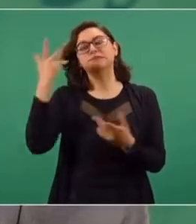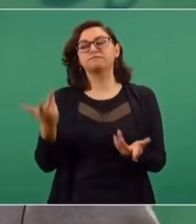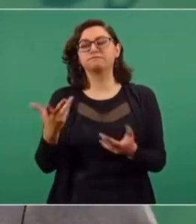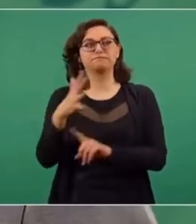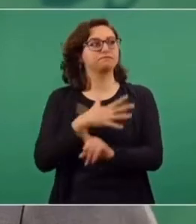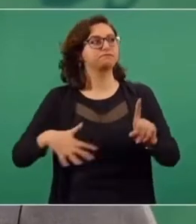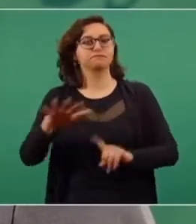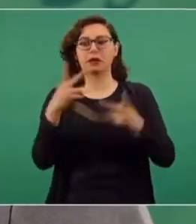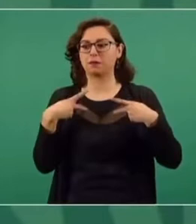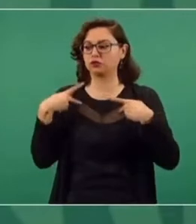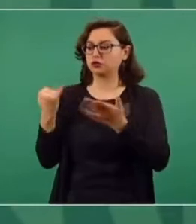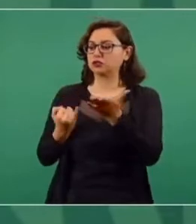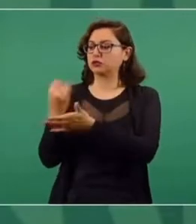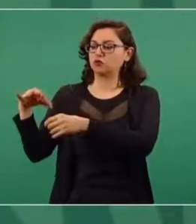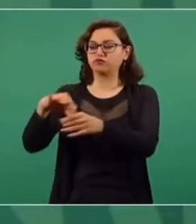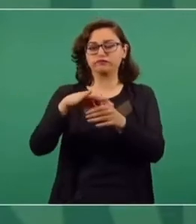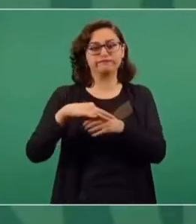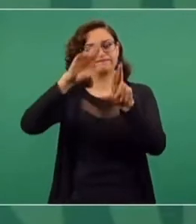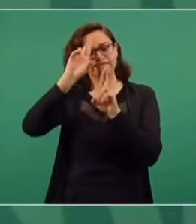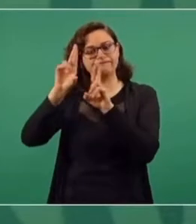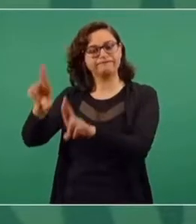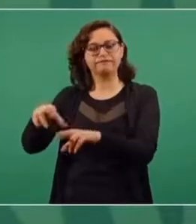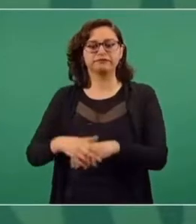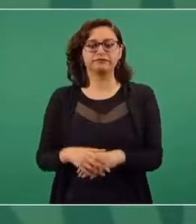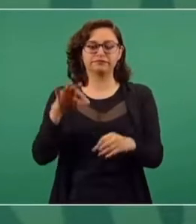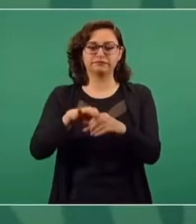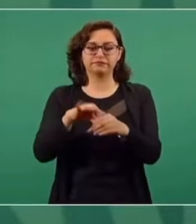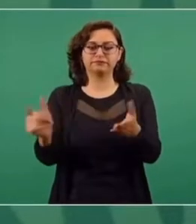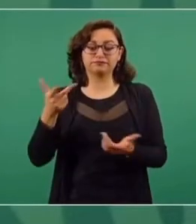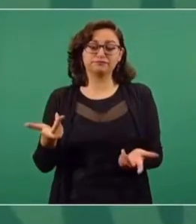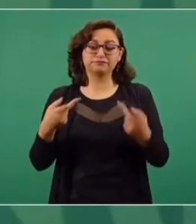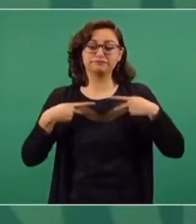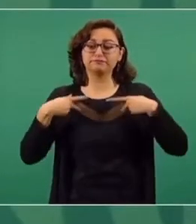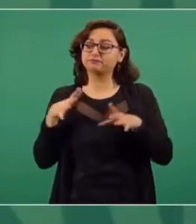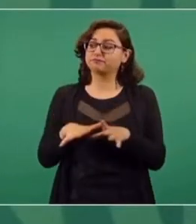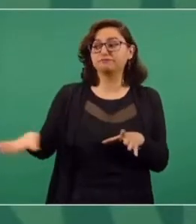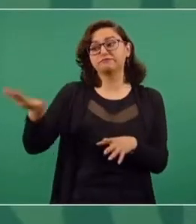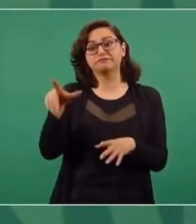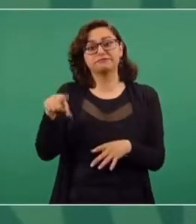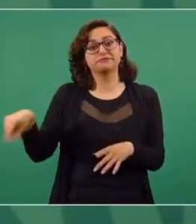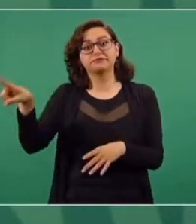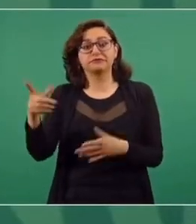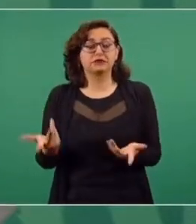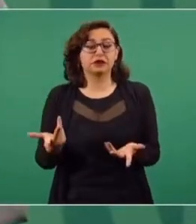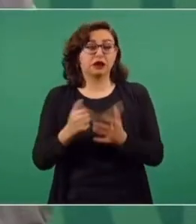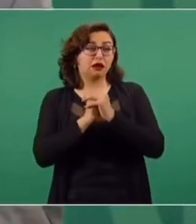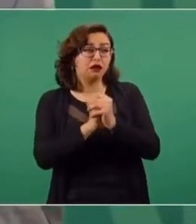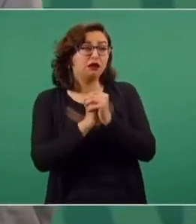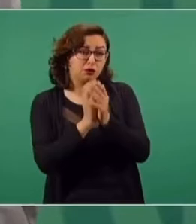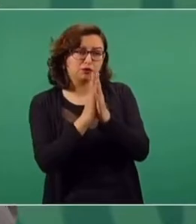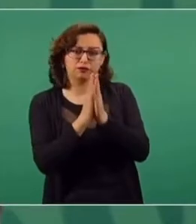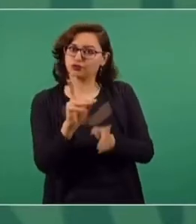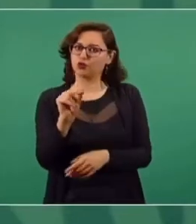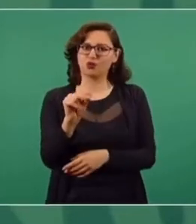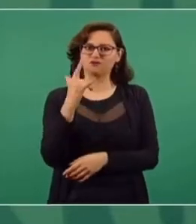que respeten la voluntad del pueblo, que haya elecciones limpias y libres. La libertad no se implora, la libertad se conquista.